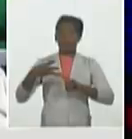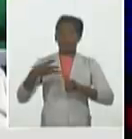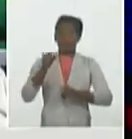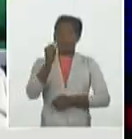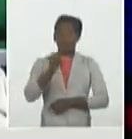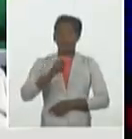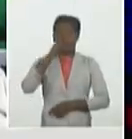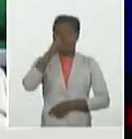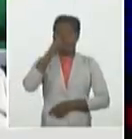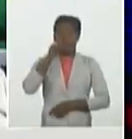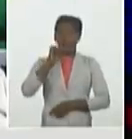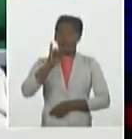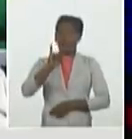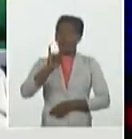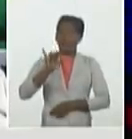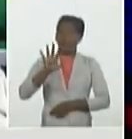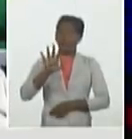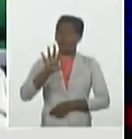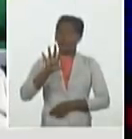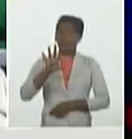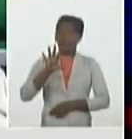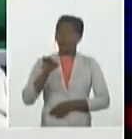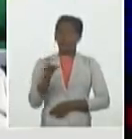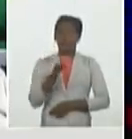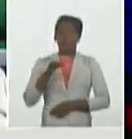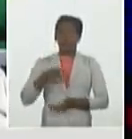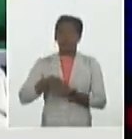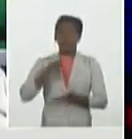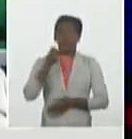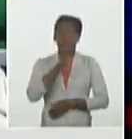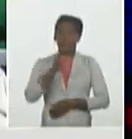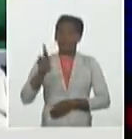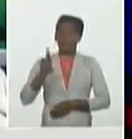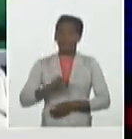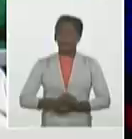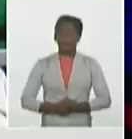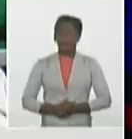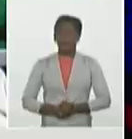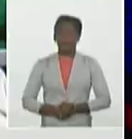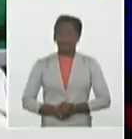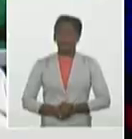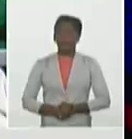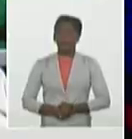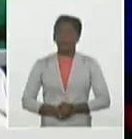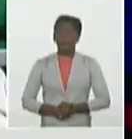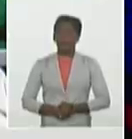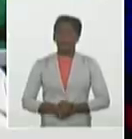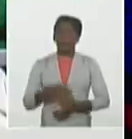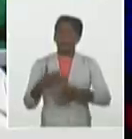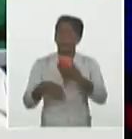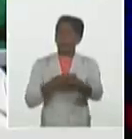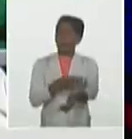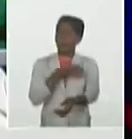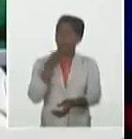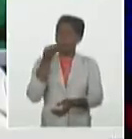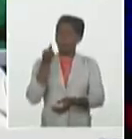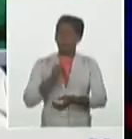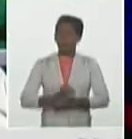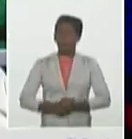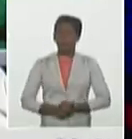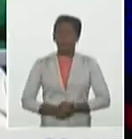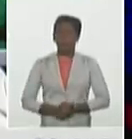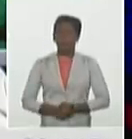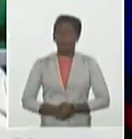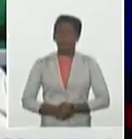del municipio Plaza de la Revolución, antecedentes de diabetes mellitus, una